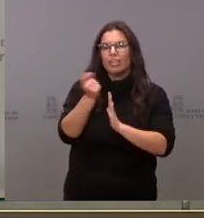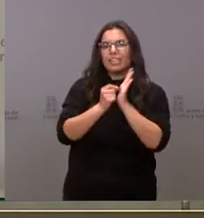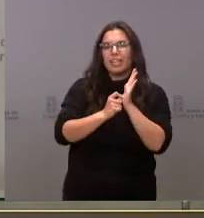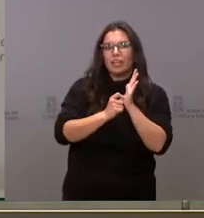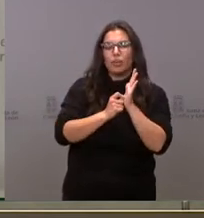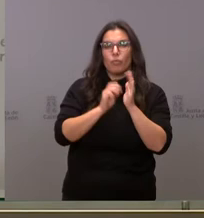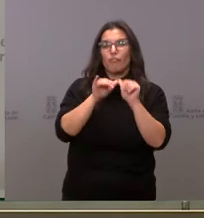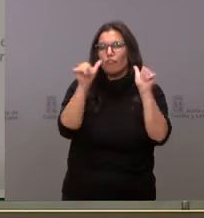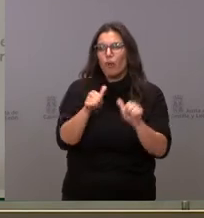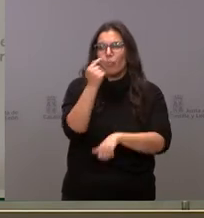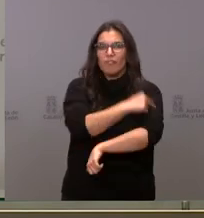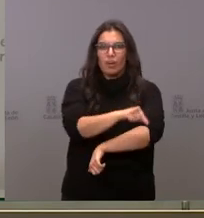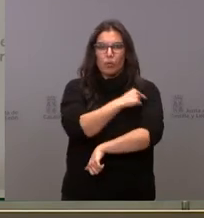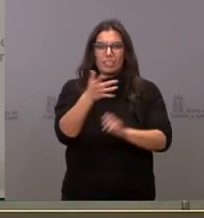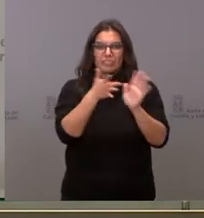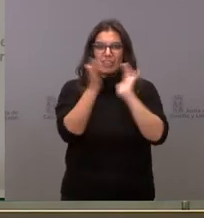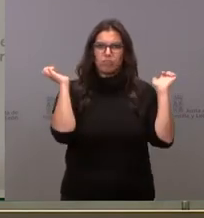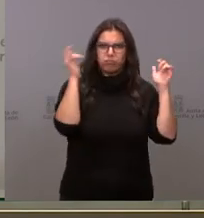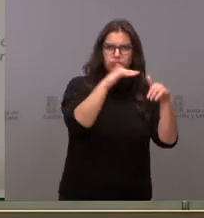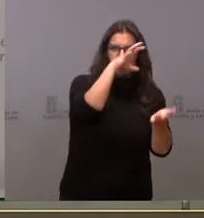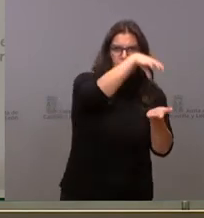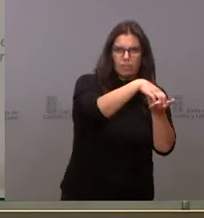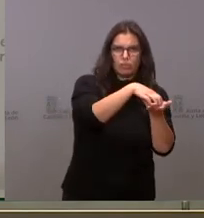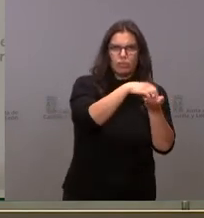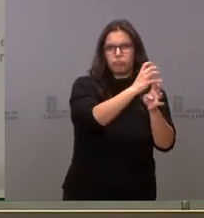decide que haya vacunódromos en unos sitios y en otros no